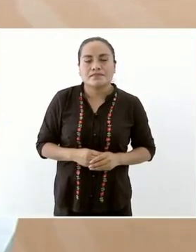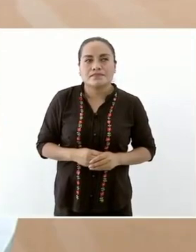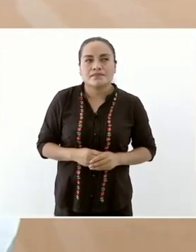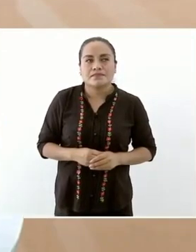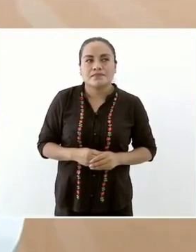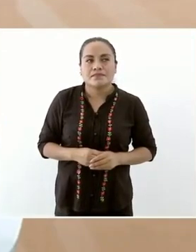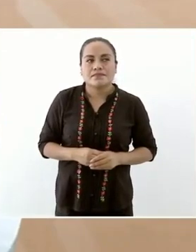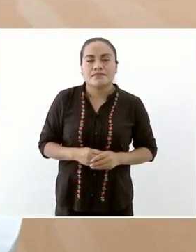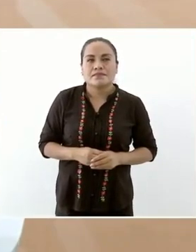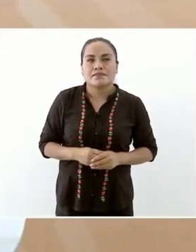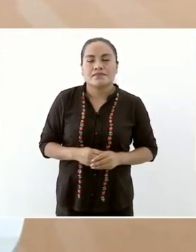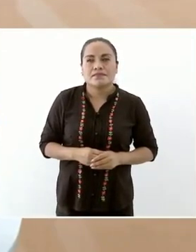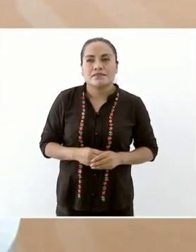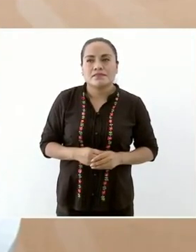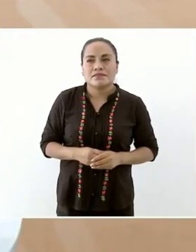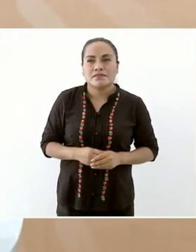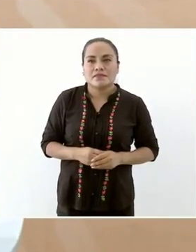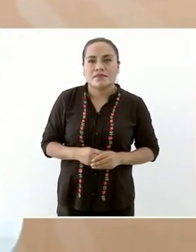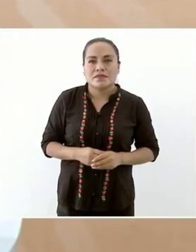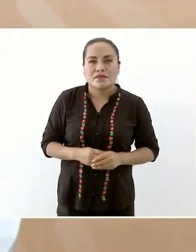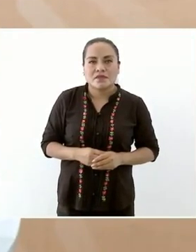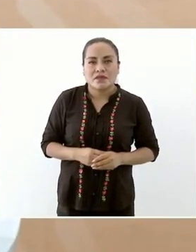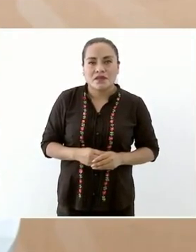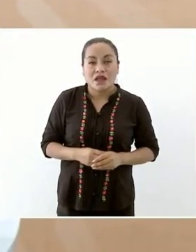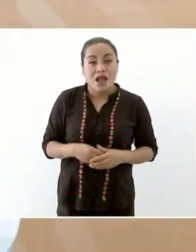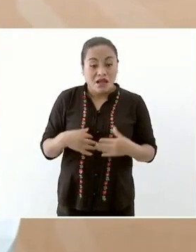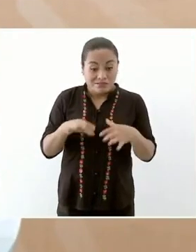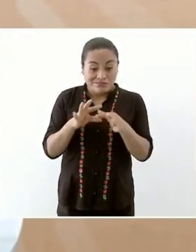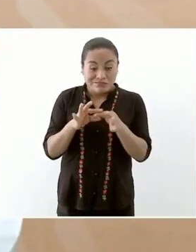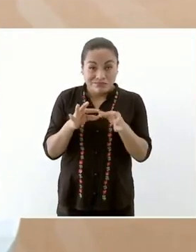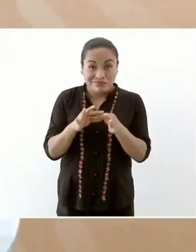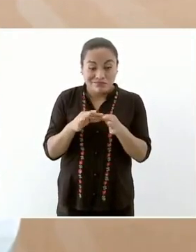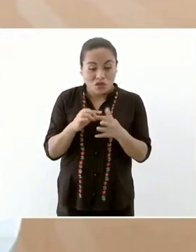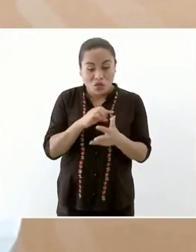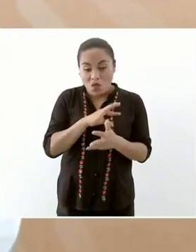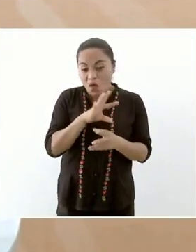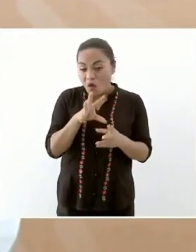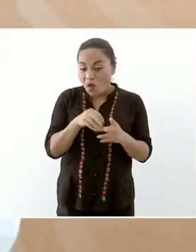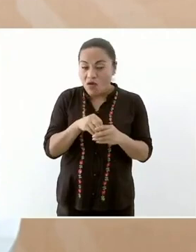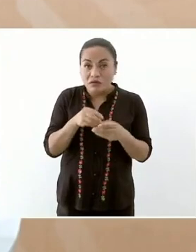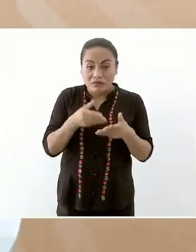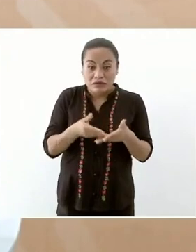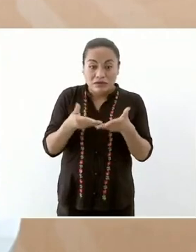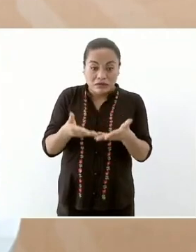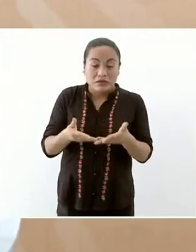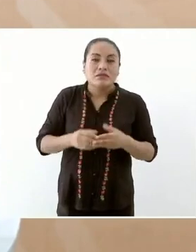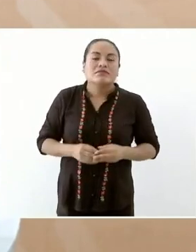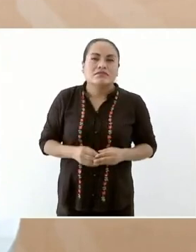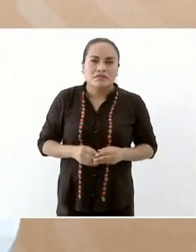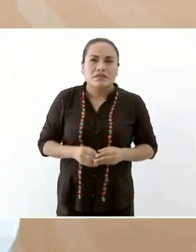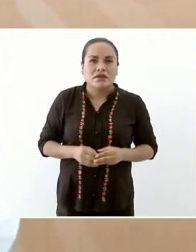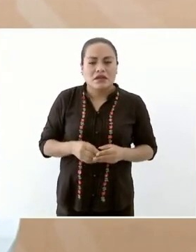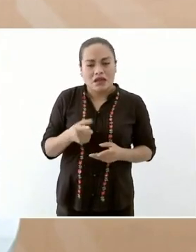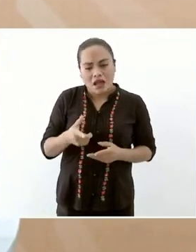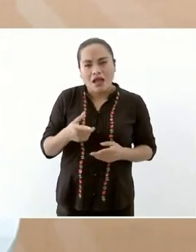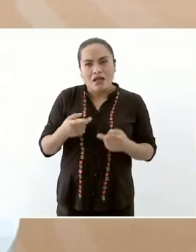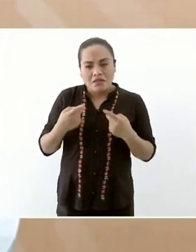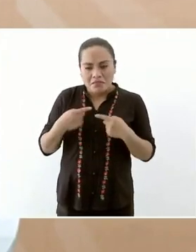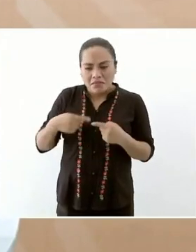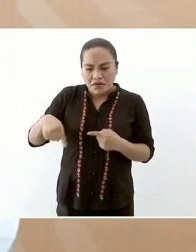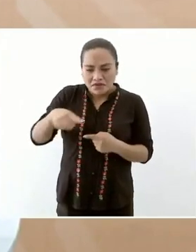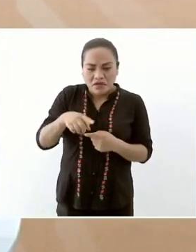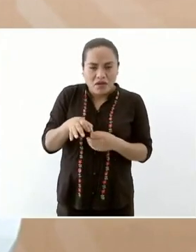esto es lo que tiene que ver más directo con las comunidades con las